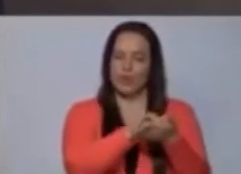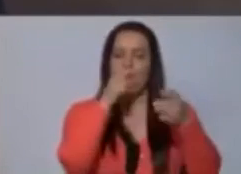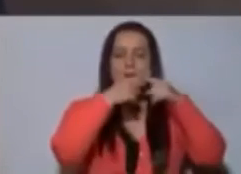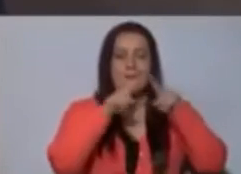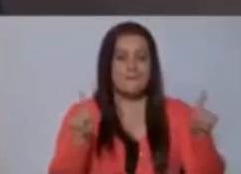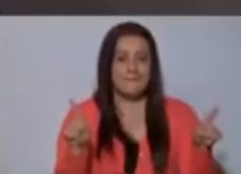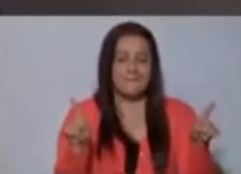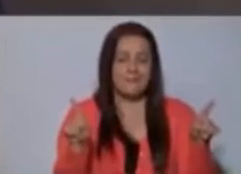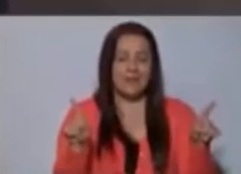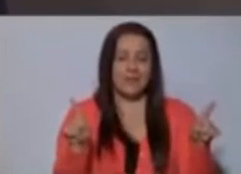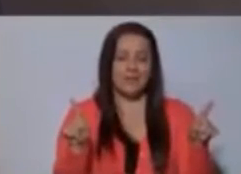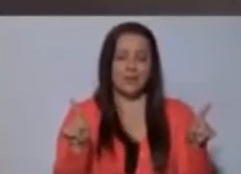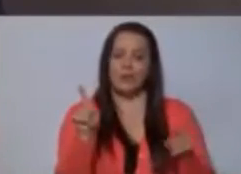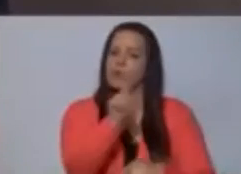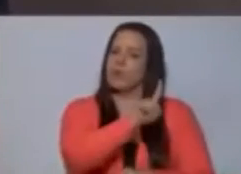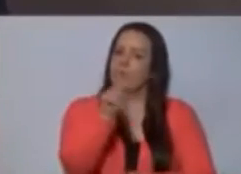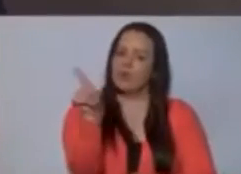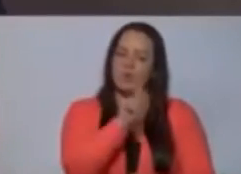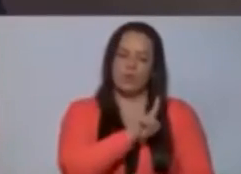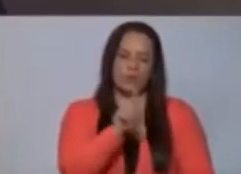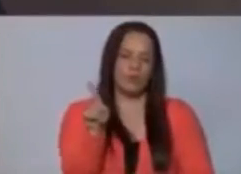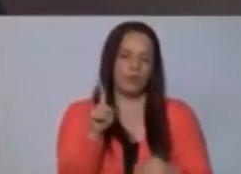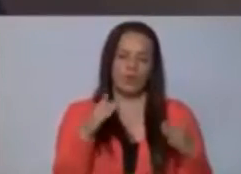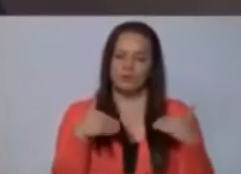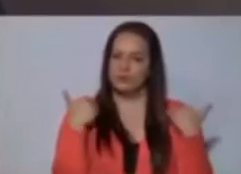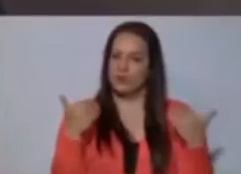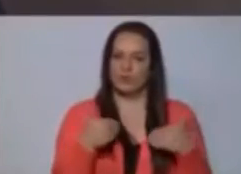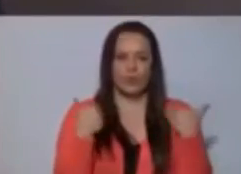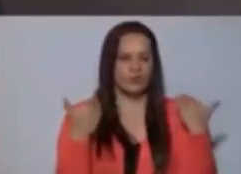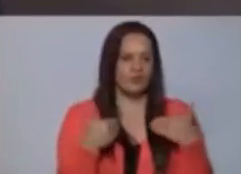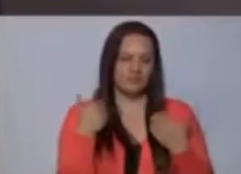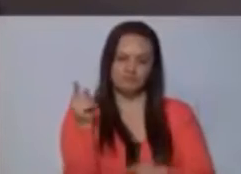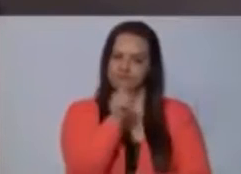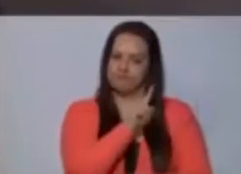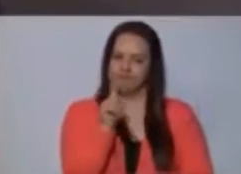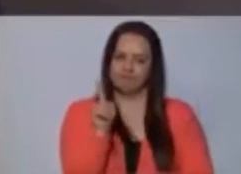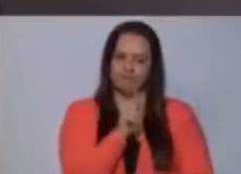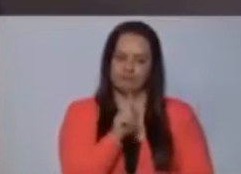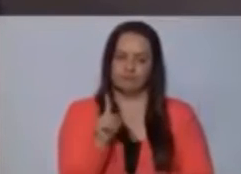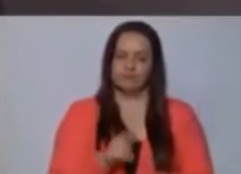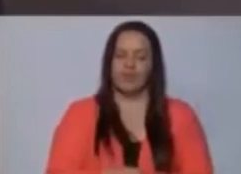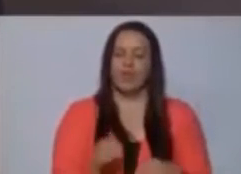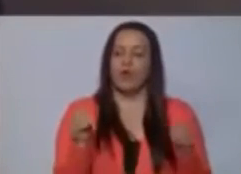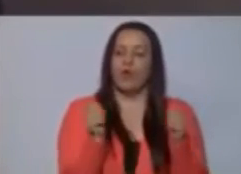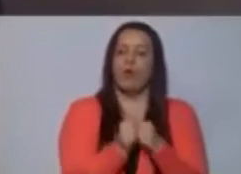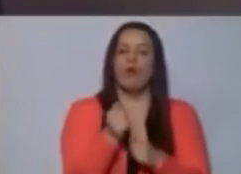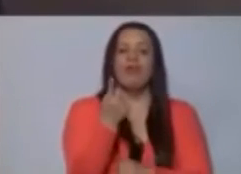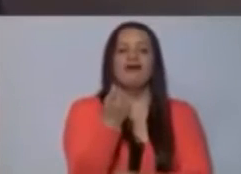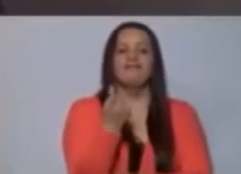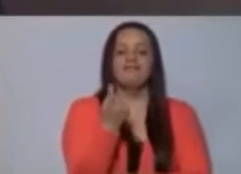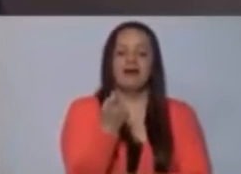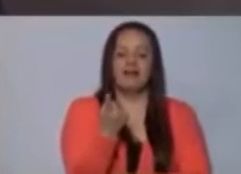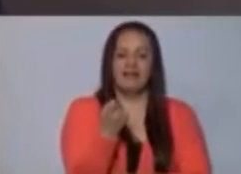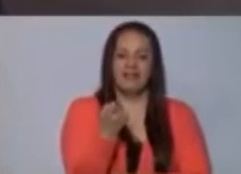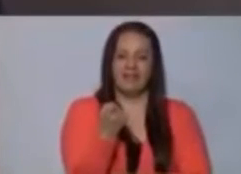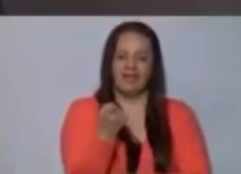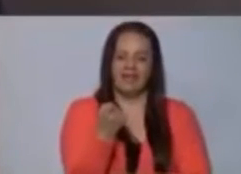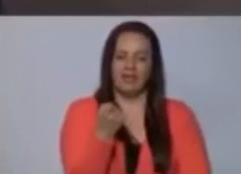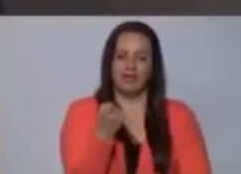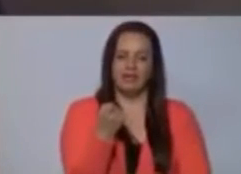Pero no estoy contento, no estoy contento con la falta de